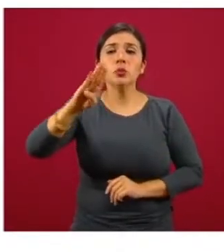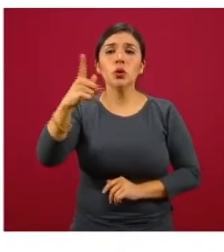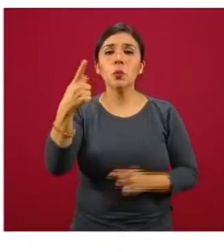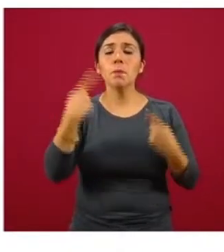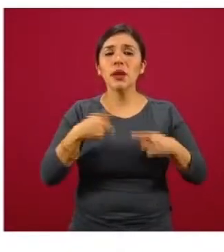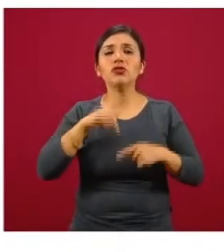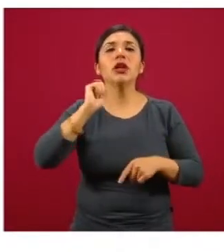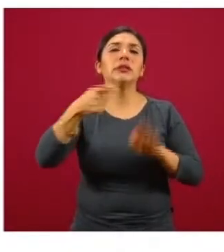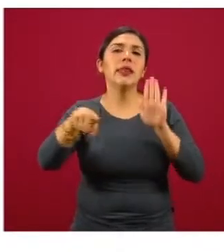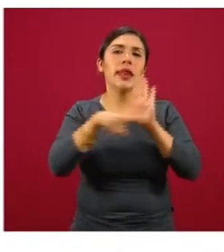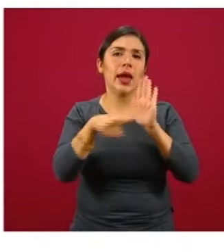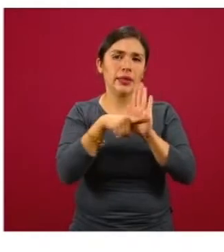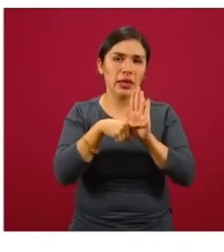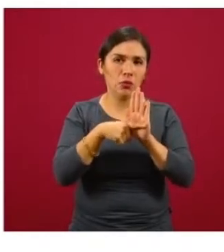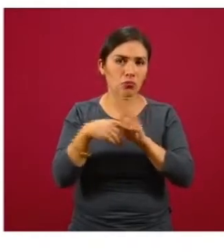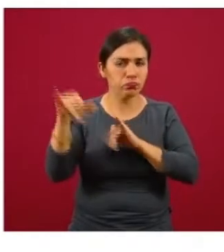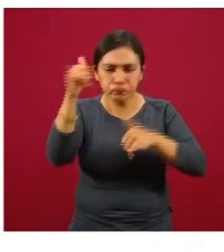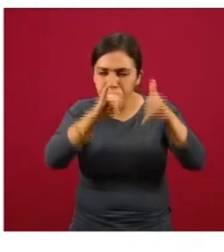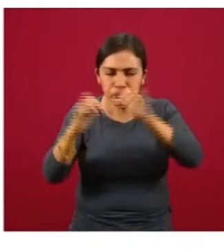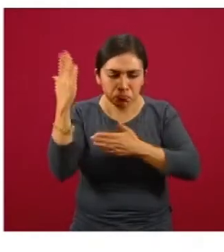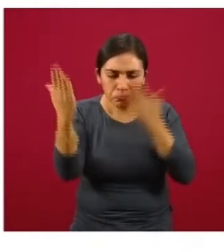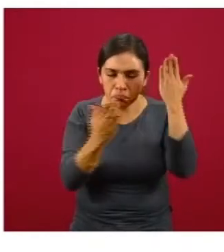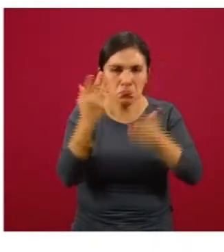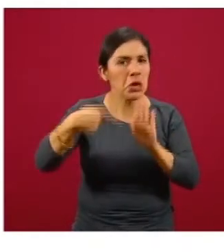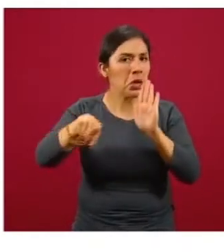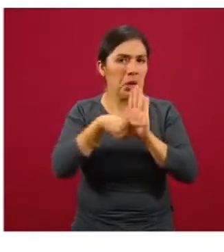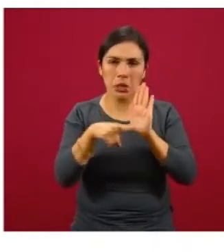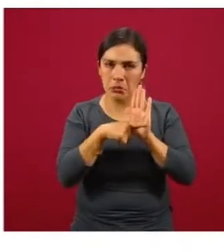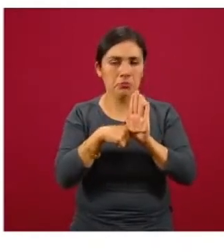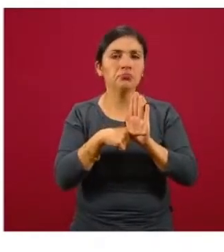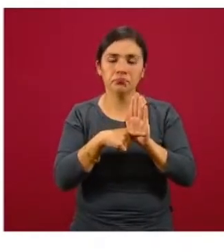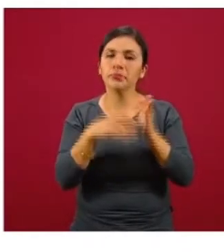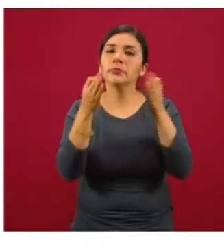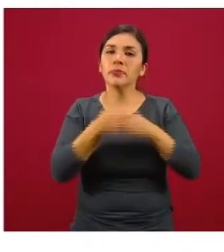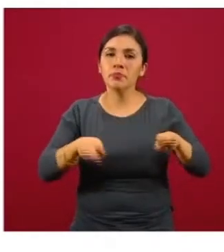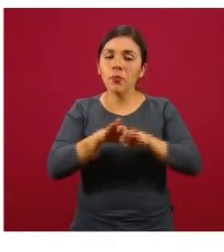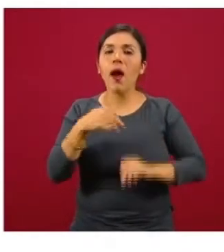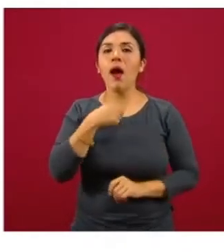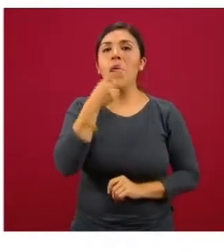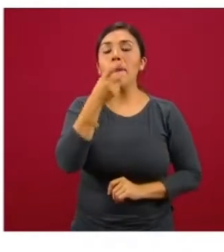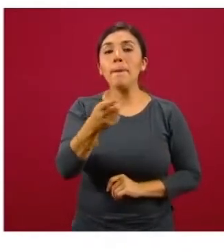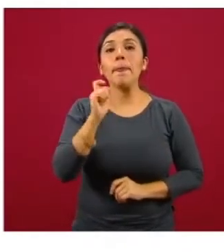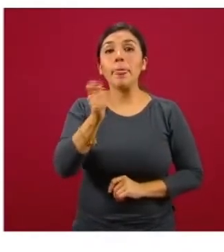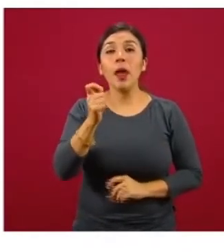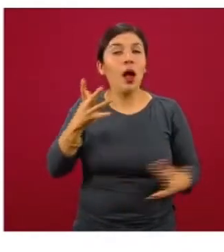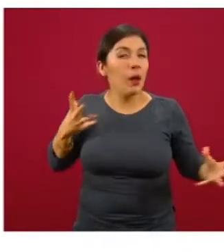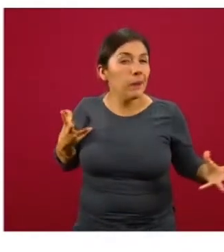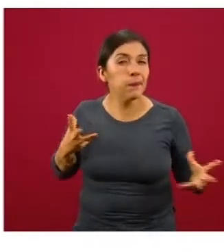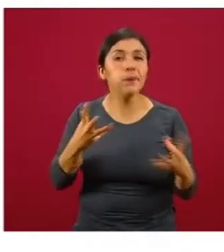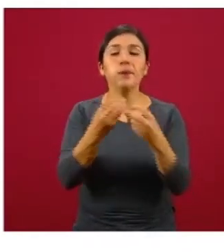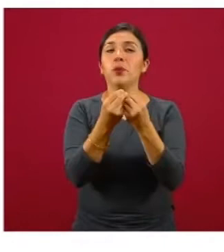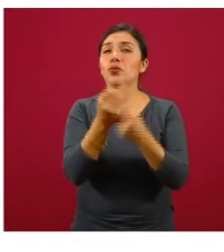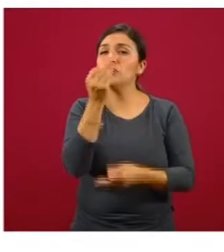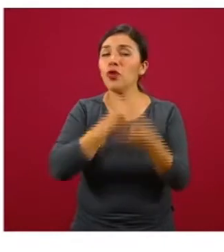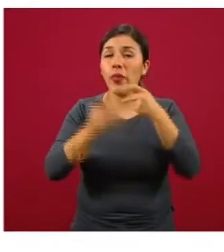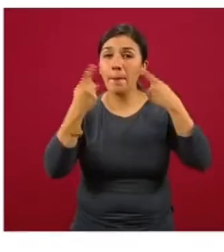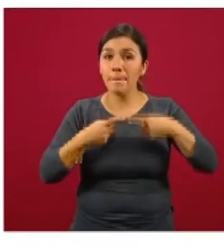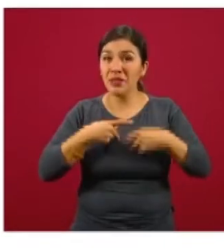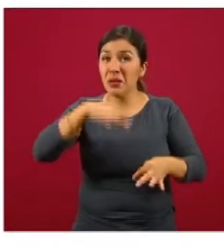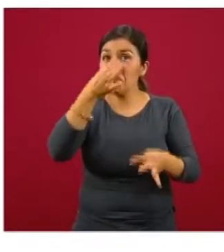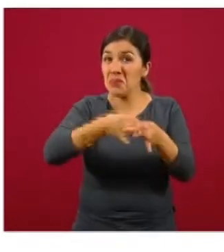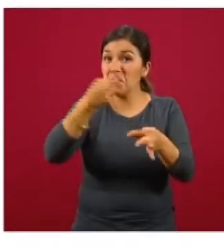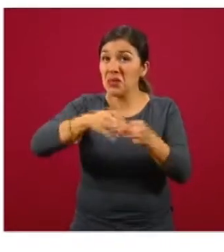negativo a esta misma prueba. Es importante resaltar que del total de casos confirmados